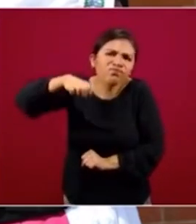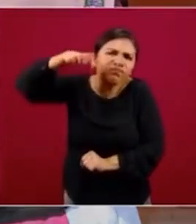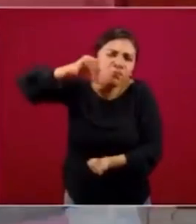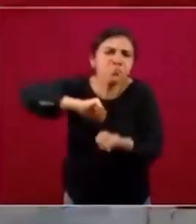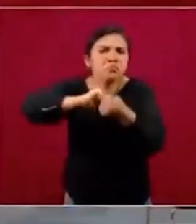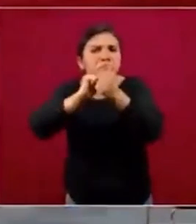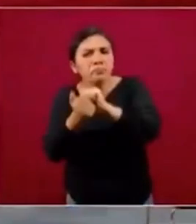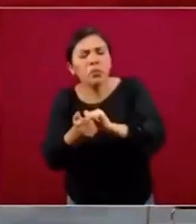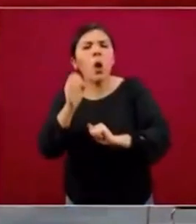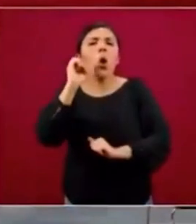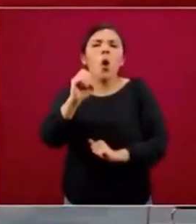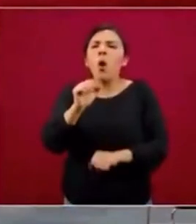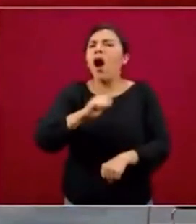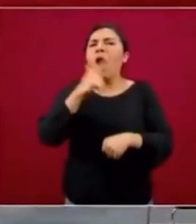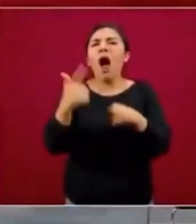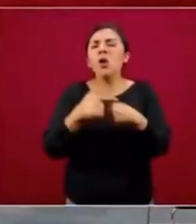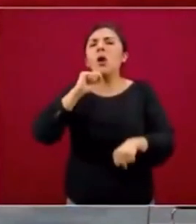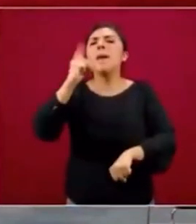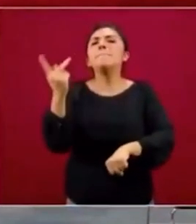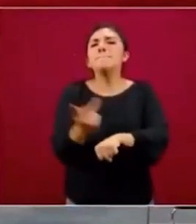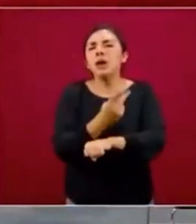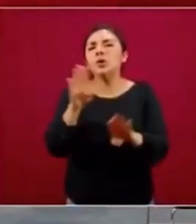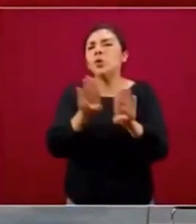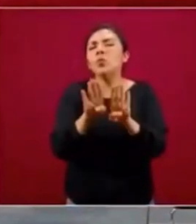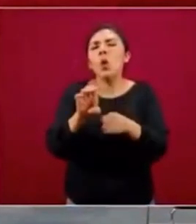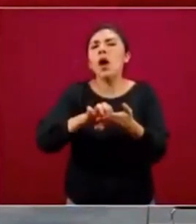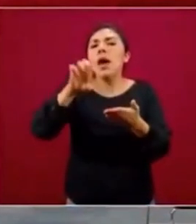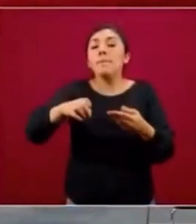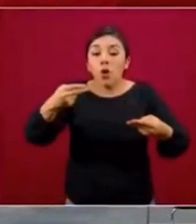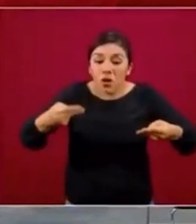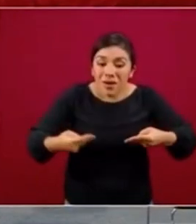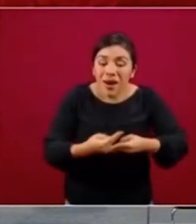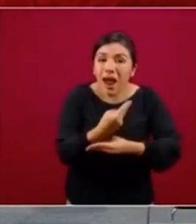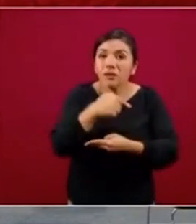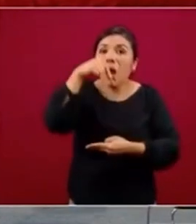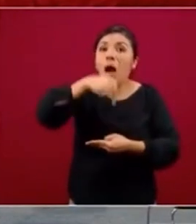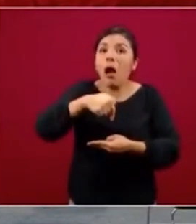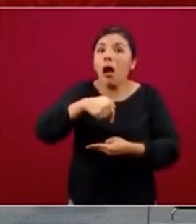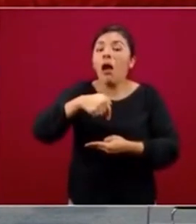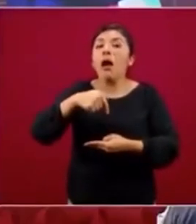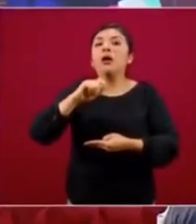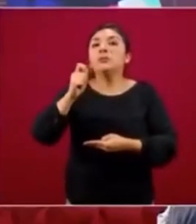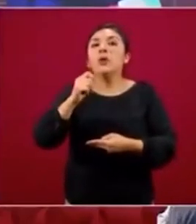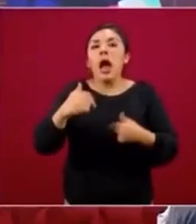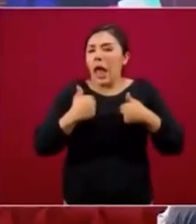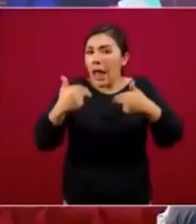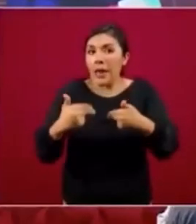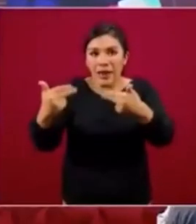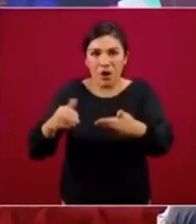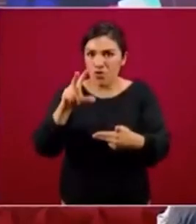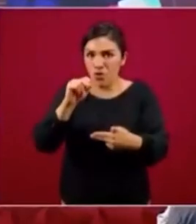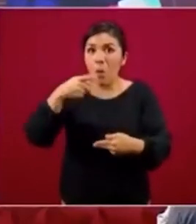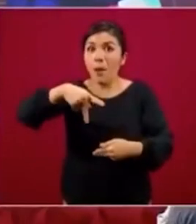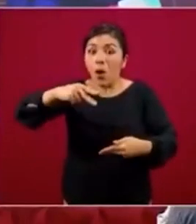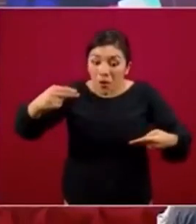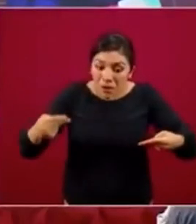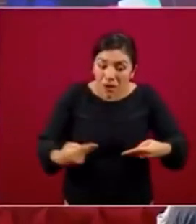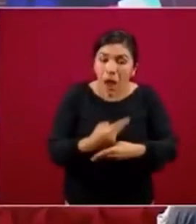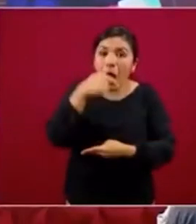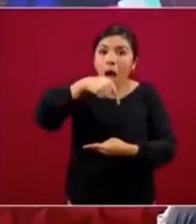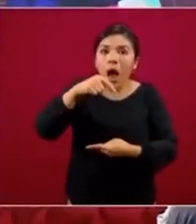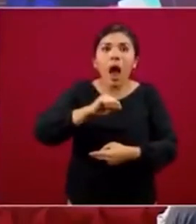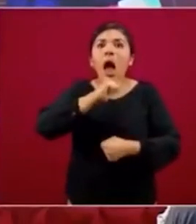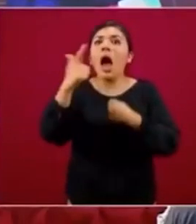circunstancia en el momento, por ejemplo, del nacimiento. Que no era hereditario, pero en el momento del nacimiento